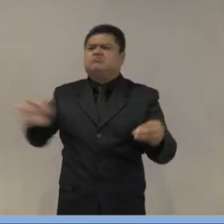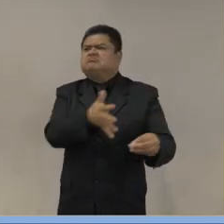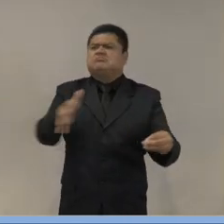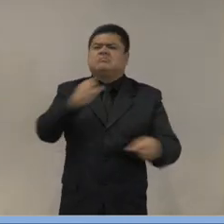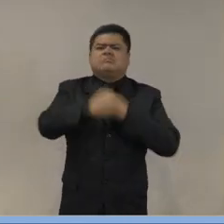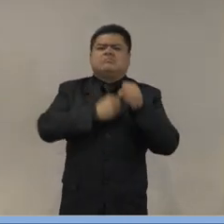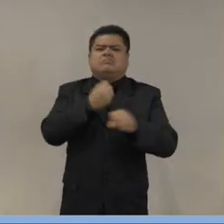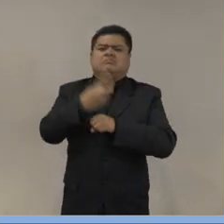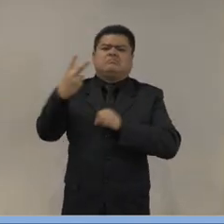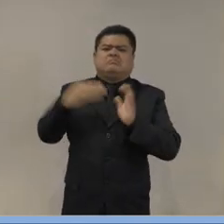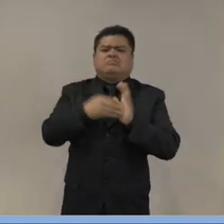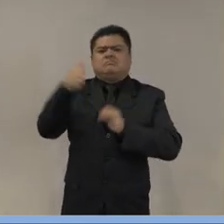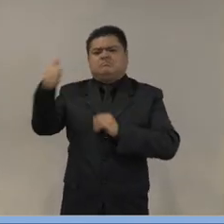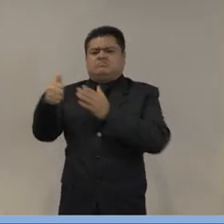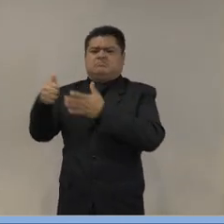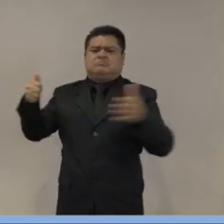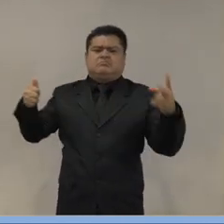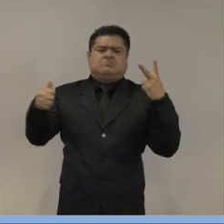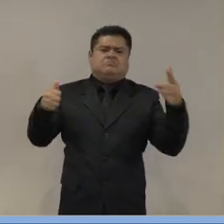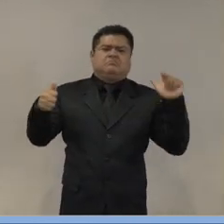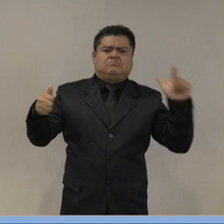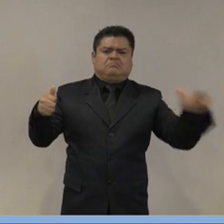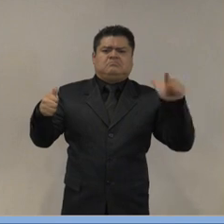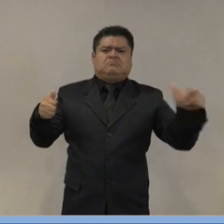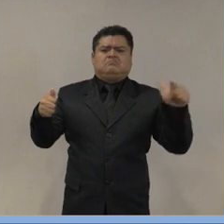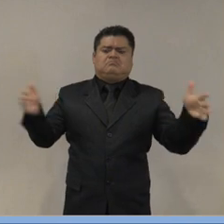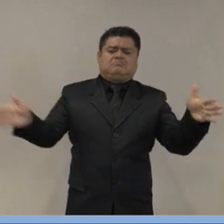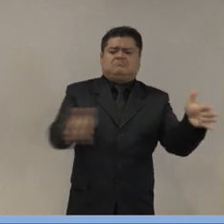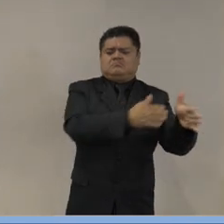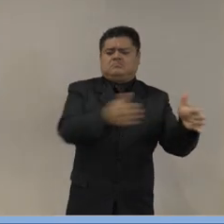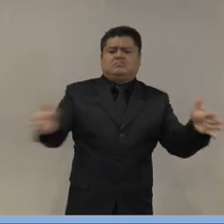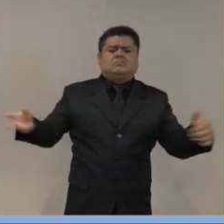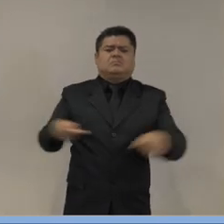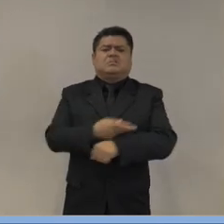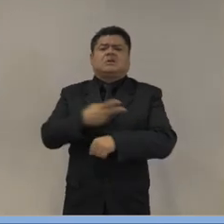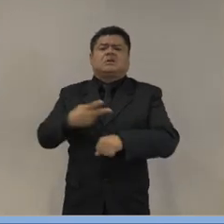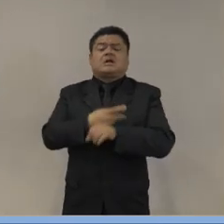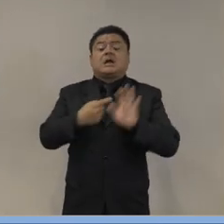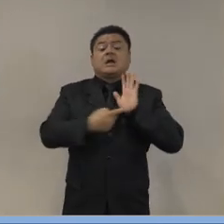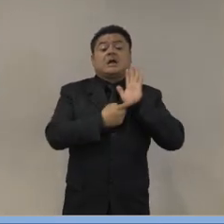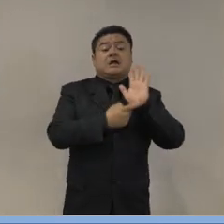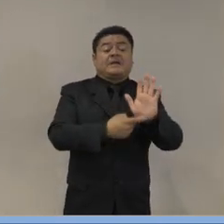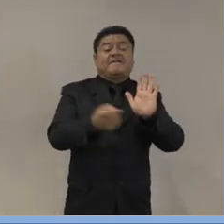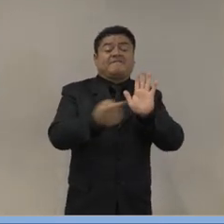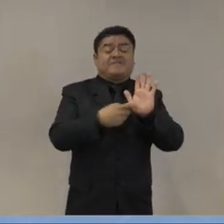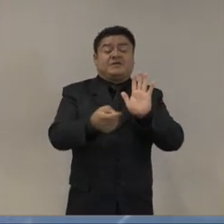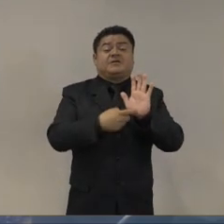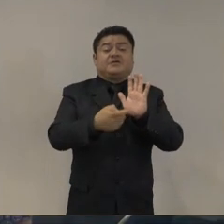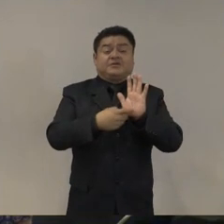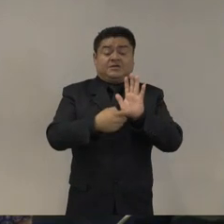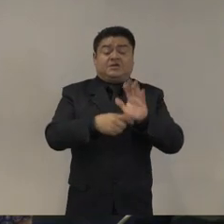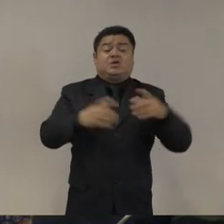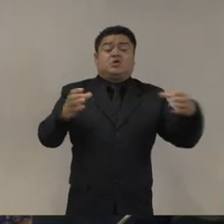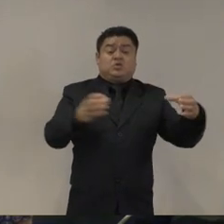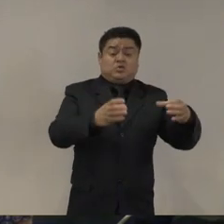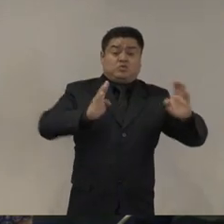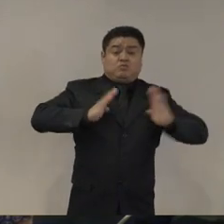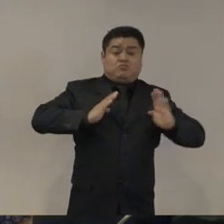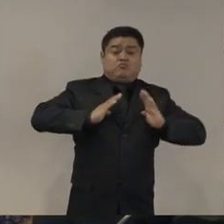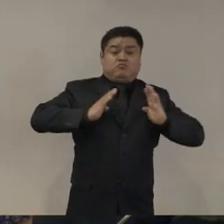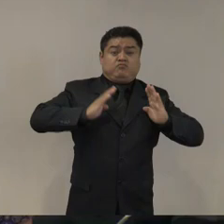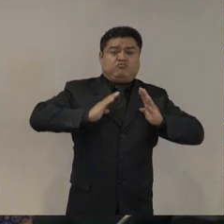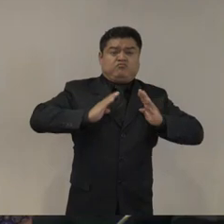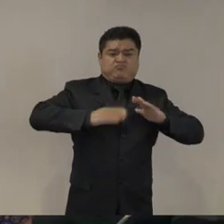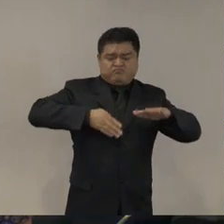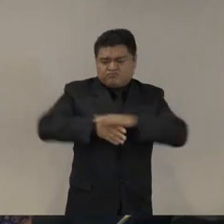2017, en donde básicamente se reconoce la intervención de fuerzas armadas que siguen en la impunidad.